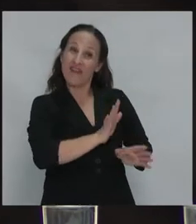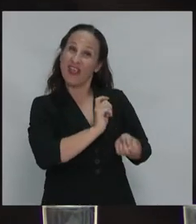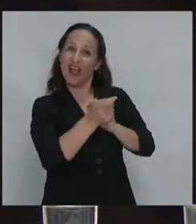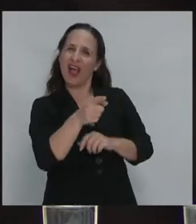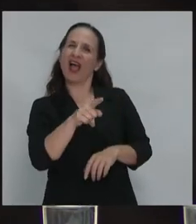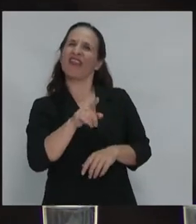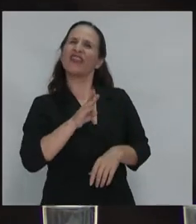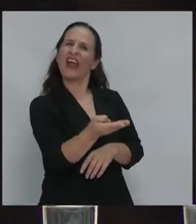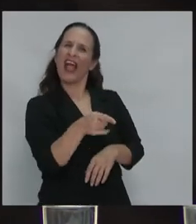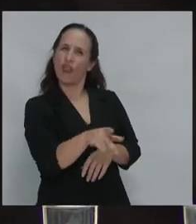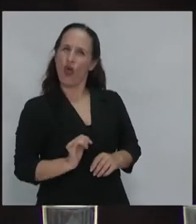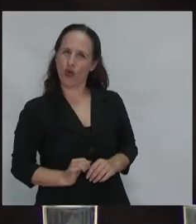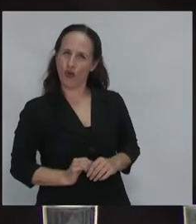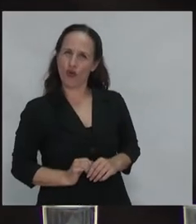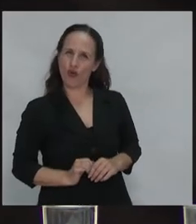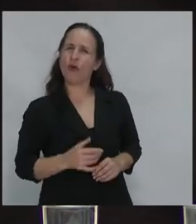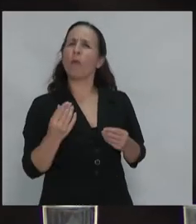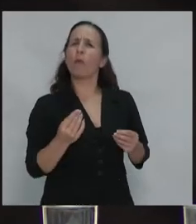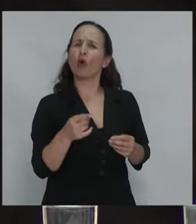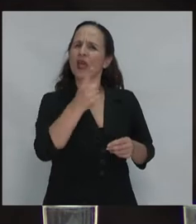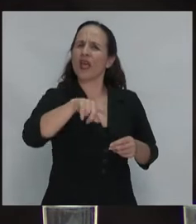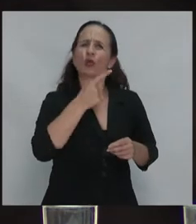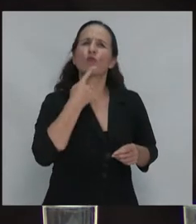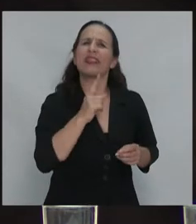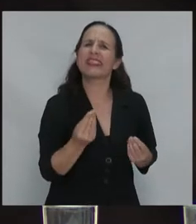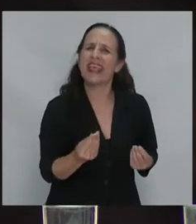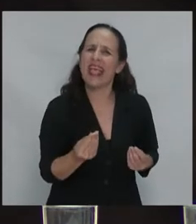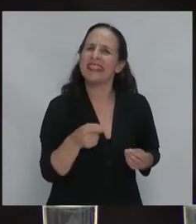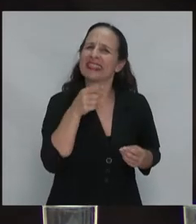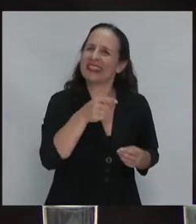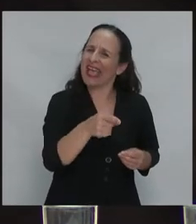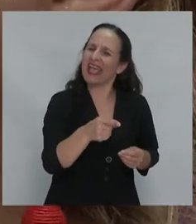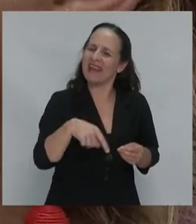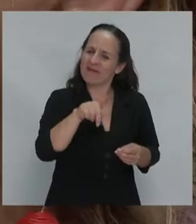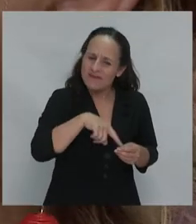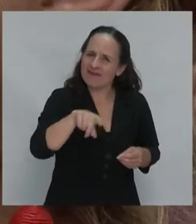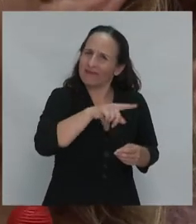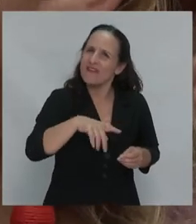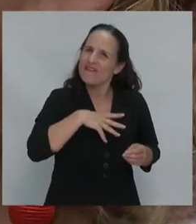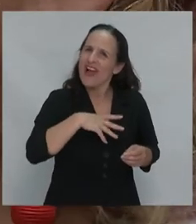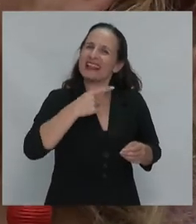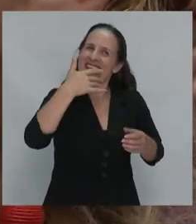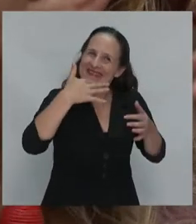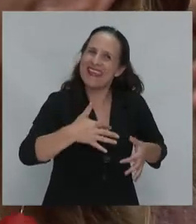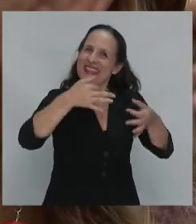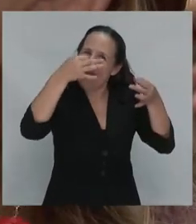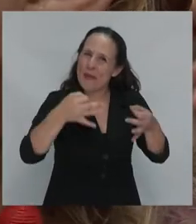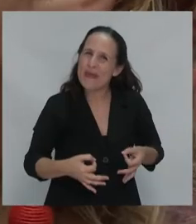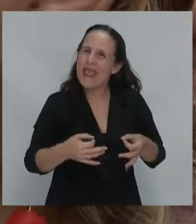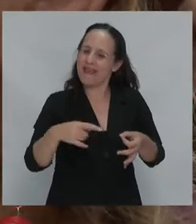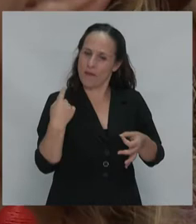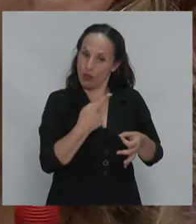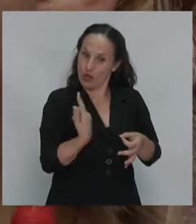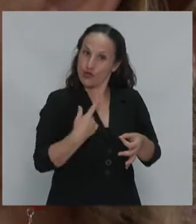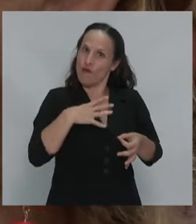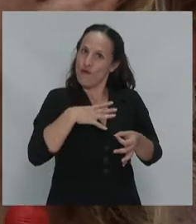llamaban traidora a esa clase media porque no entendían que no hemos hecho nosotros el trabajo ideológico y político